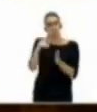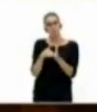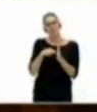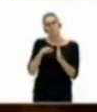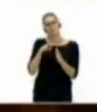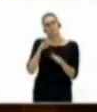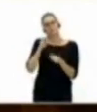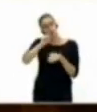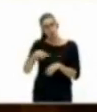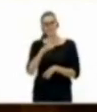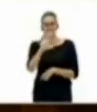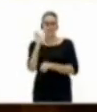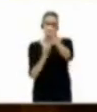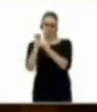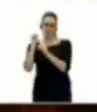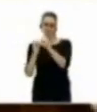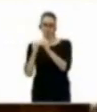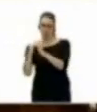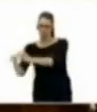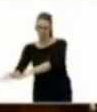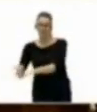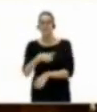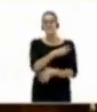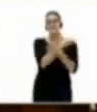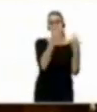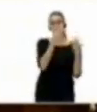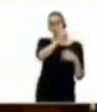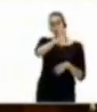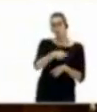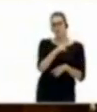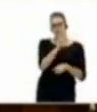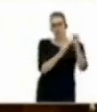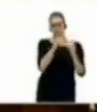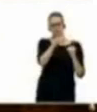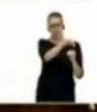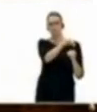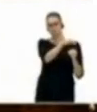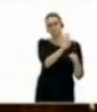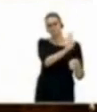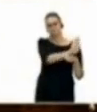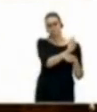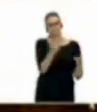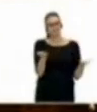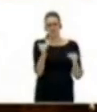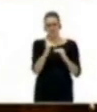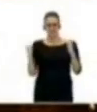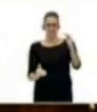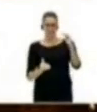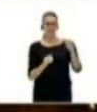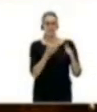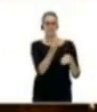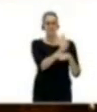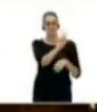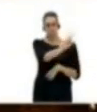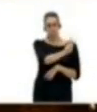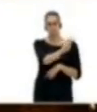con el 18,2%, obtiene dos representantes en esa mesa. Hablando de representatividad, hoy queremos hablar